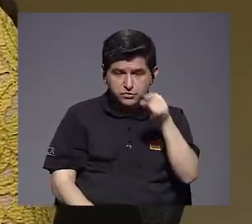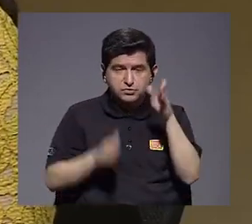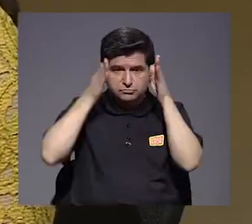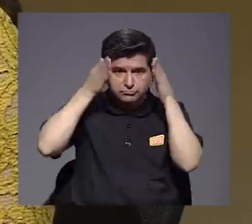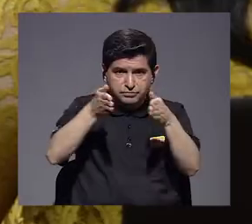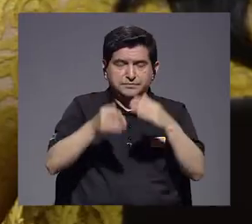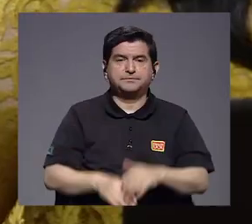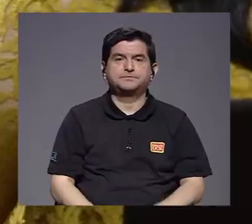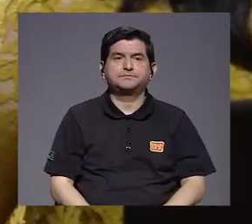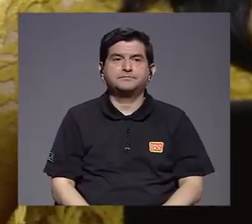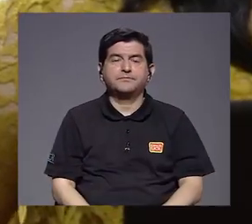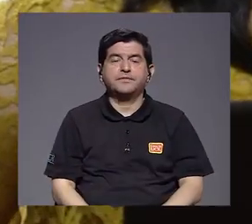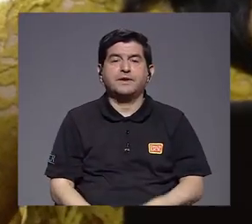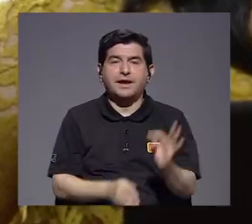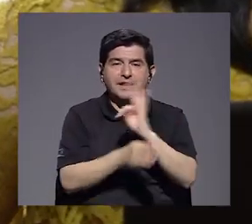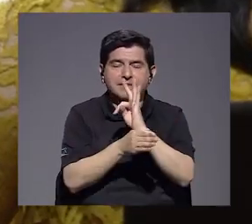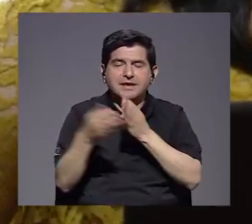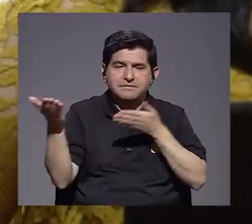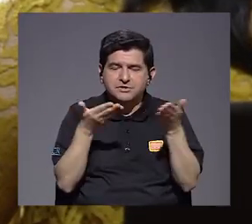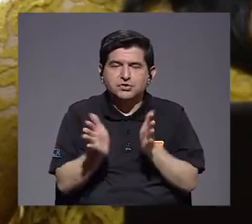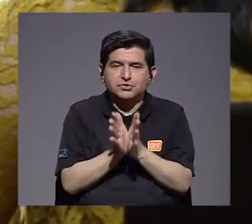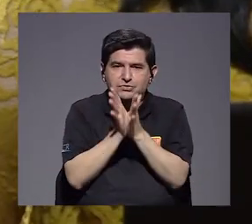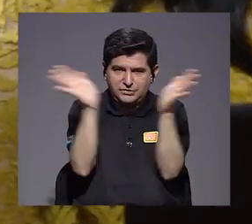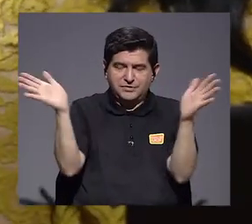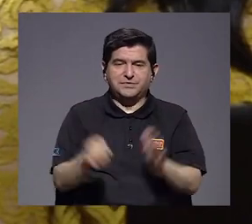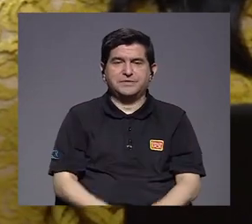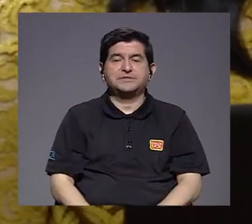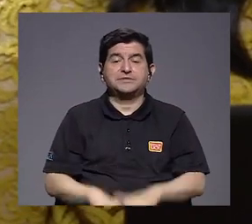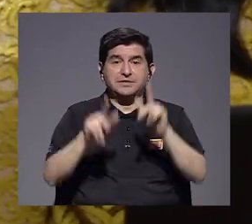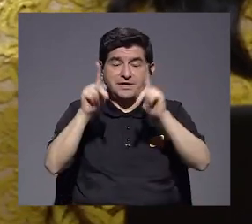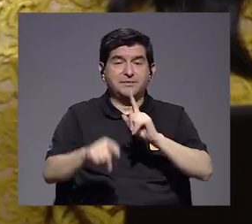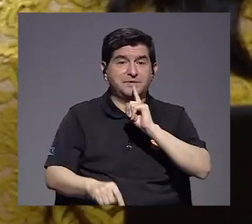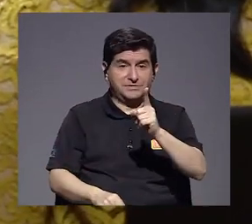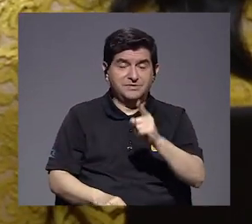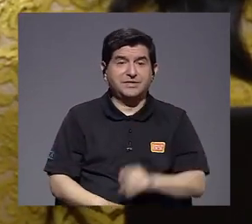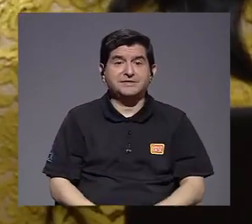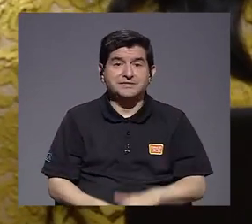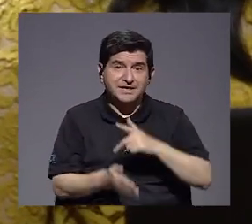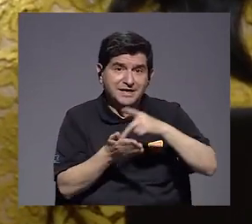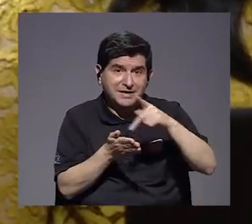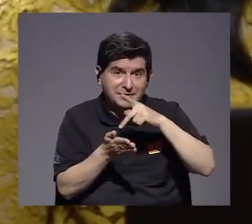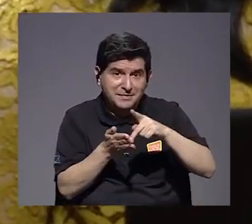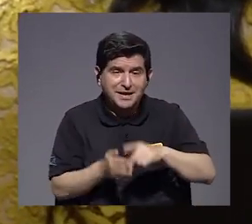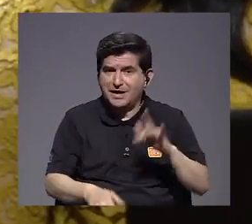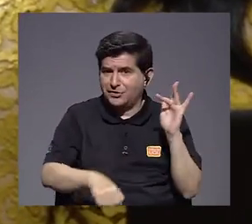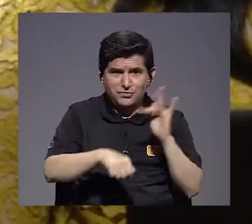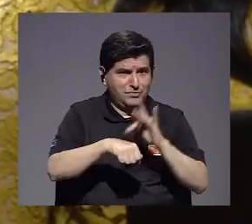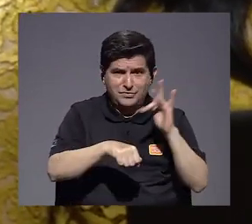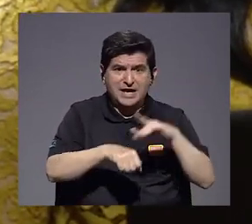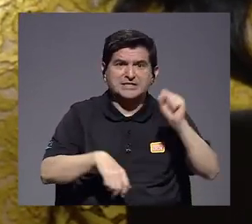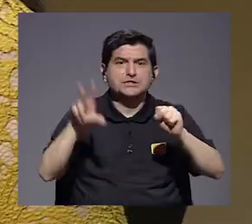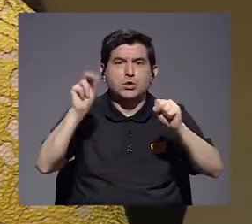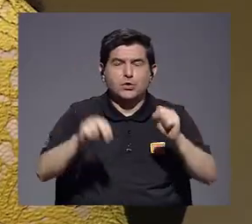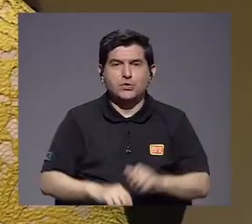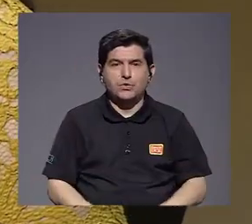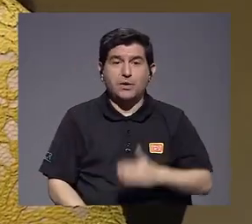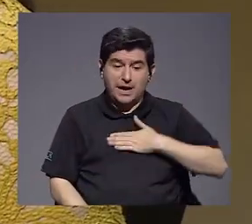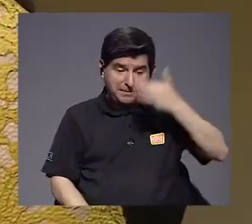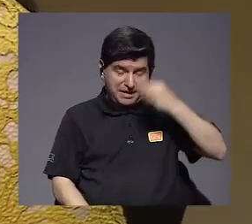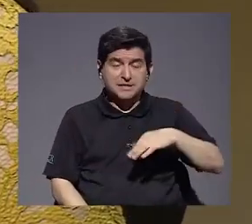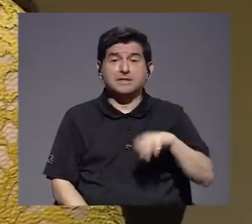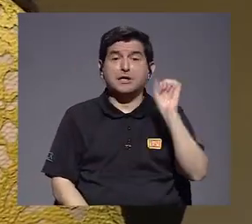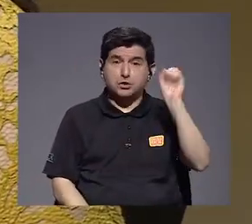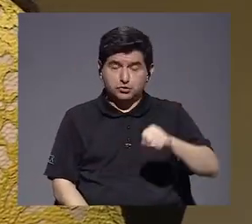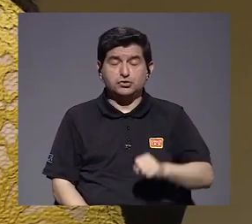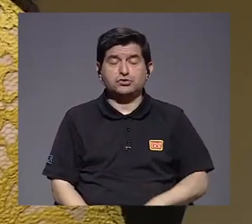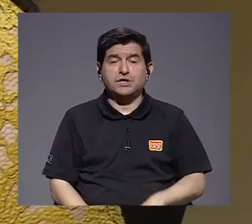ahí. Estamos haciendo televisión de servicio público, dígamele usted a gente de una vez si ese salario es intocable o no. A mi criterio,